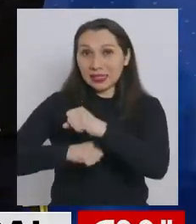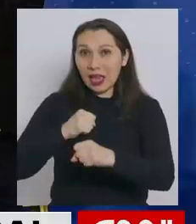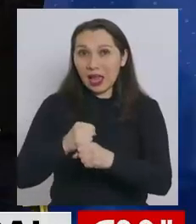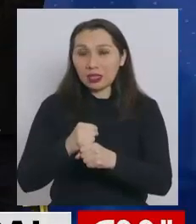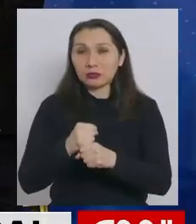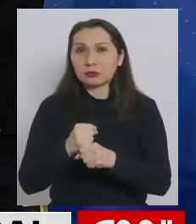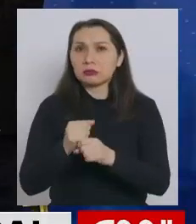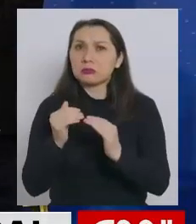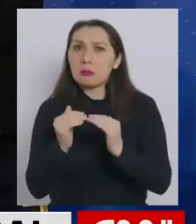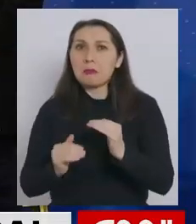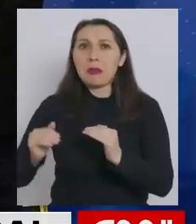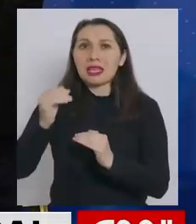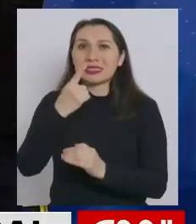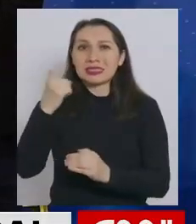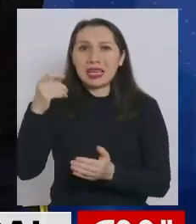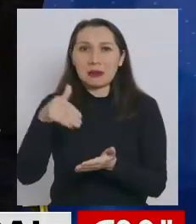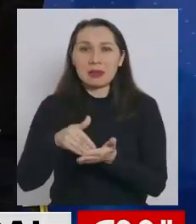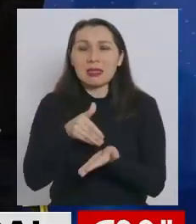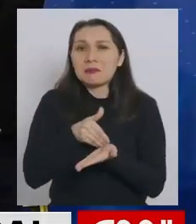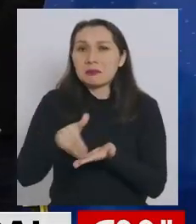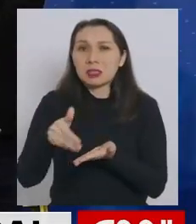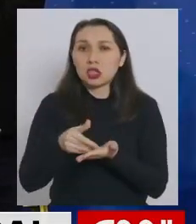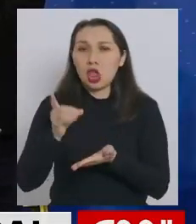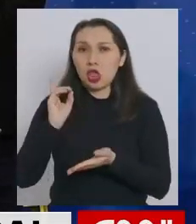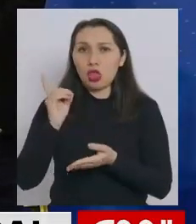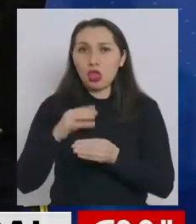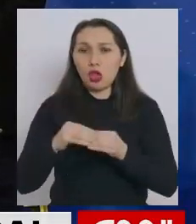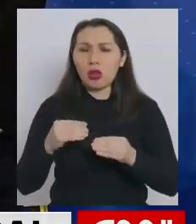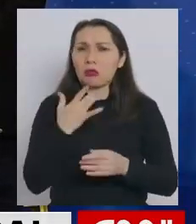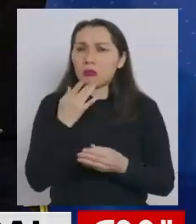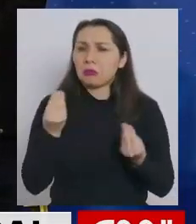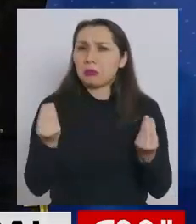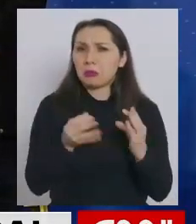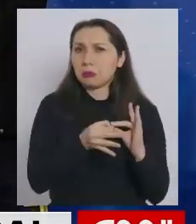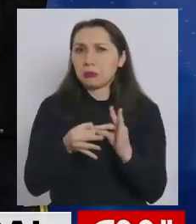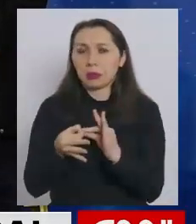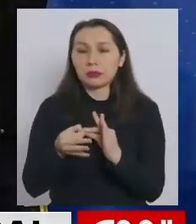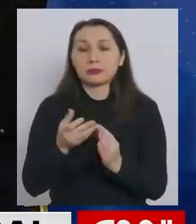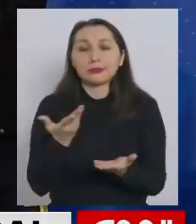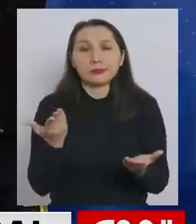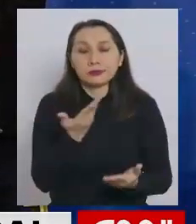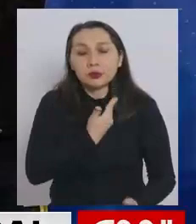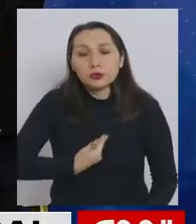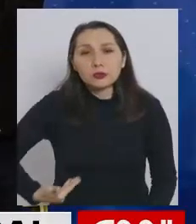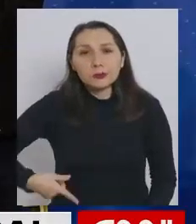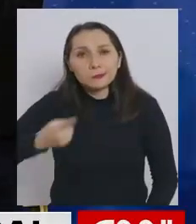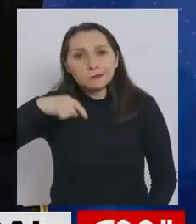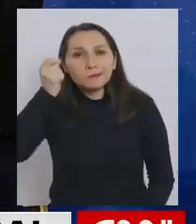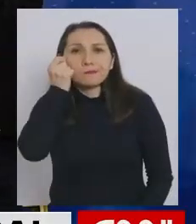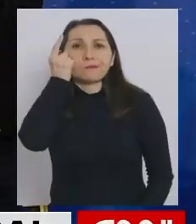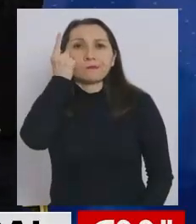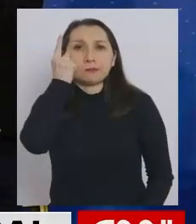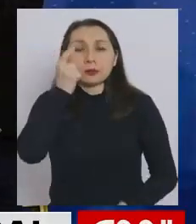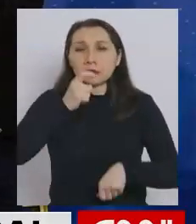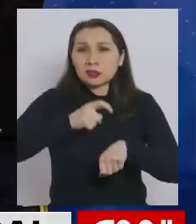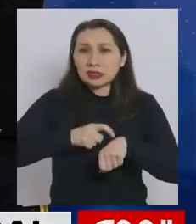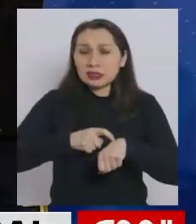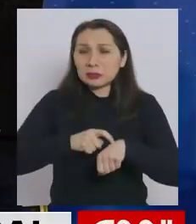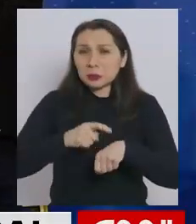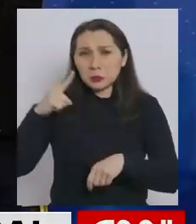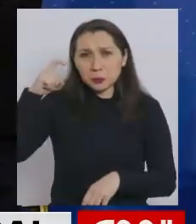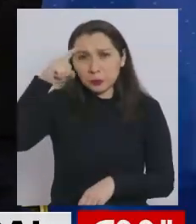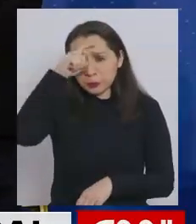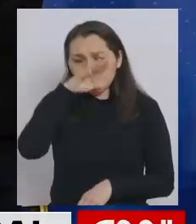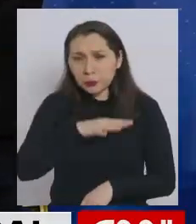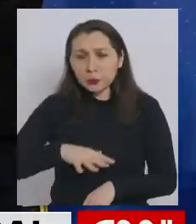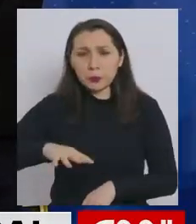más de 100 mil millones de dólares. ¿Por qué? Porque como gobierno hemos comprendido que en tiempos tan duros